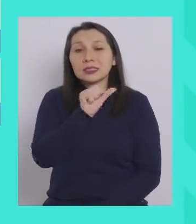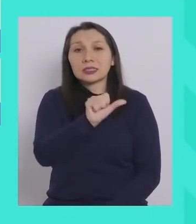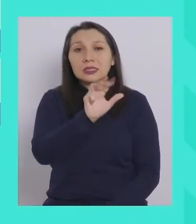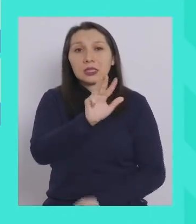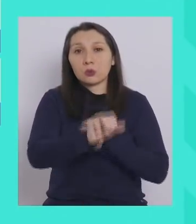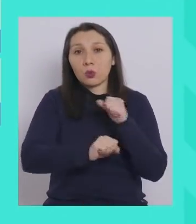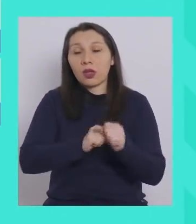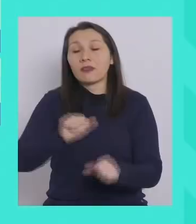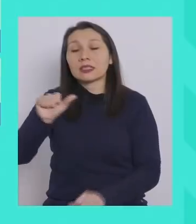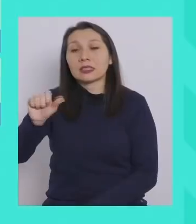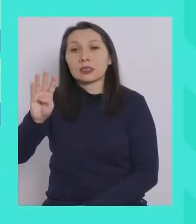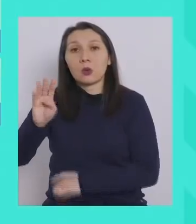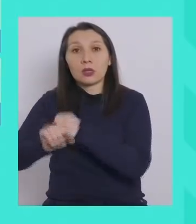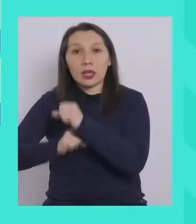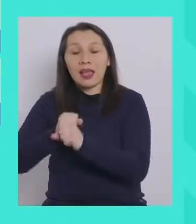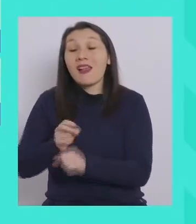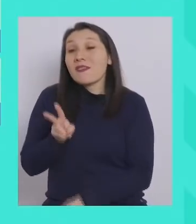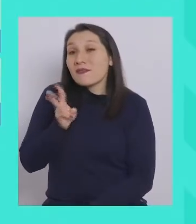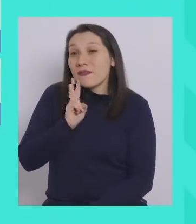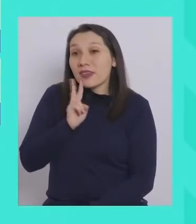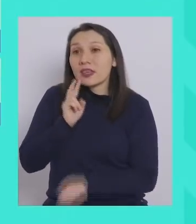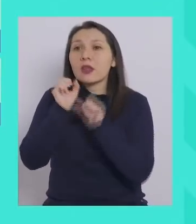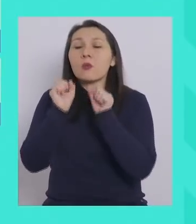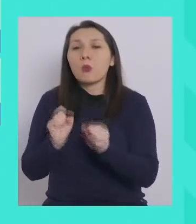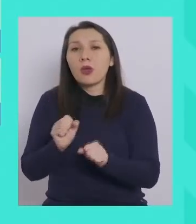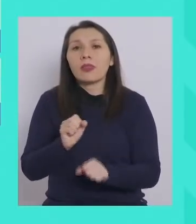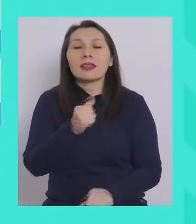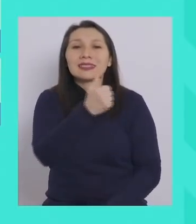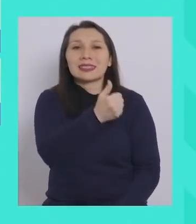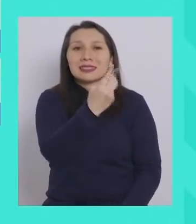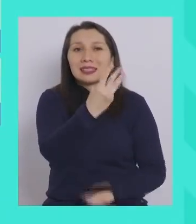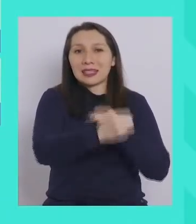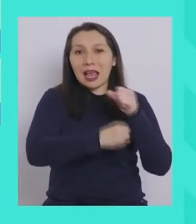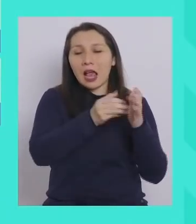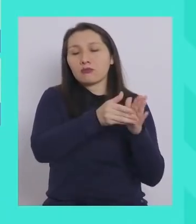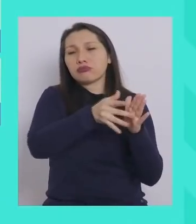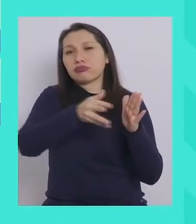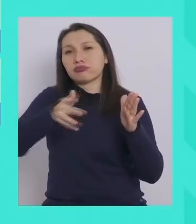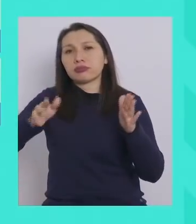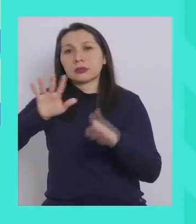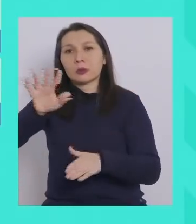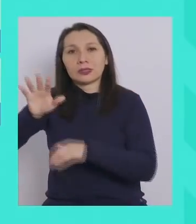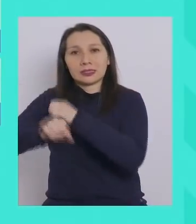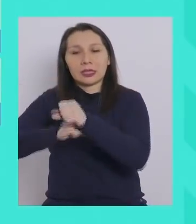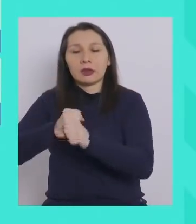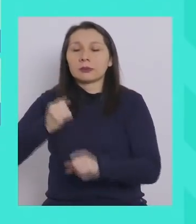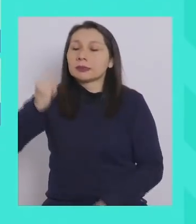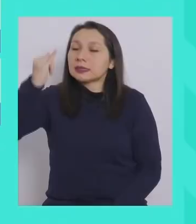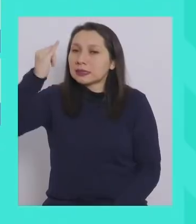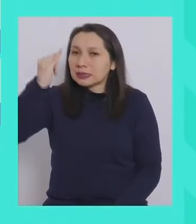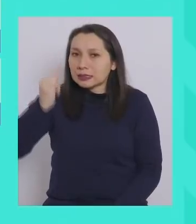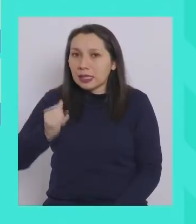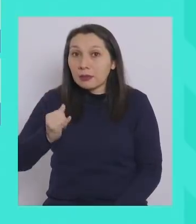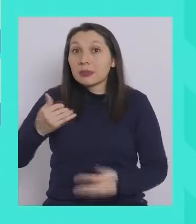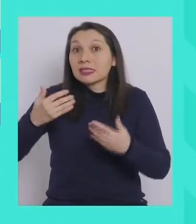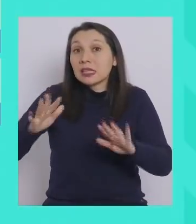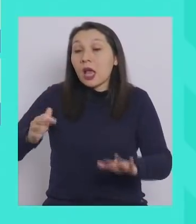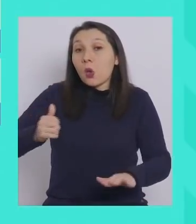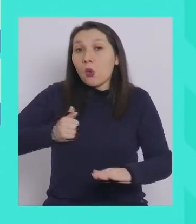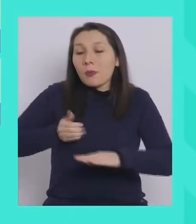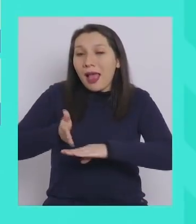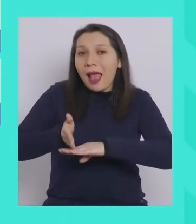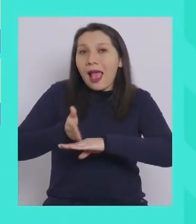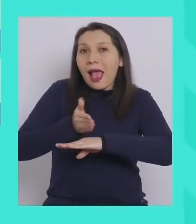69 y 64 y el viernes lo podrán hacer de 63 a 55, siempre y cuando hayan